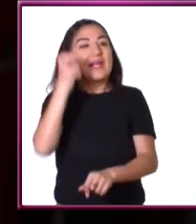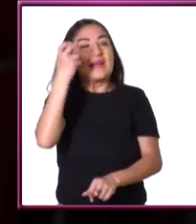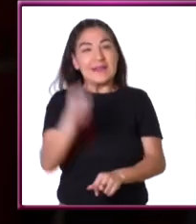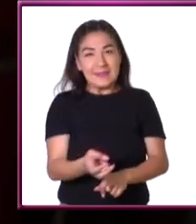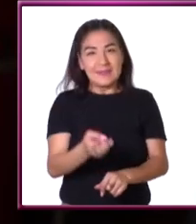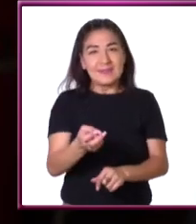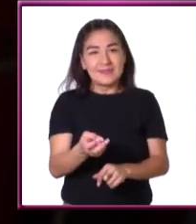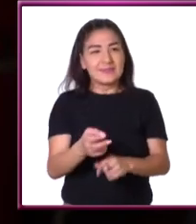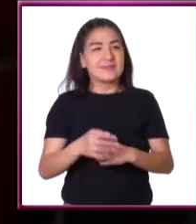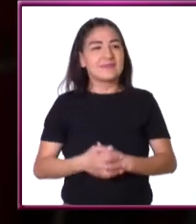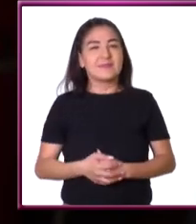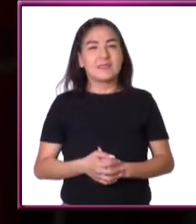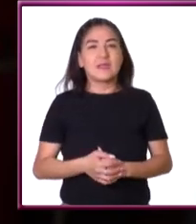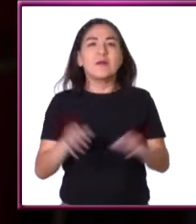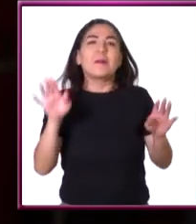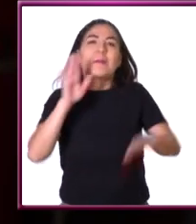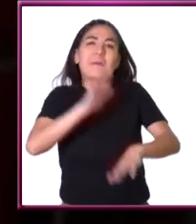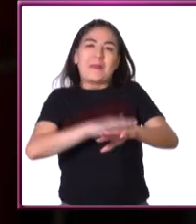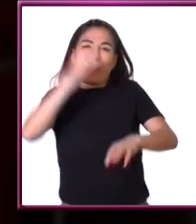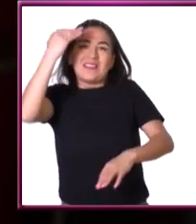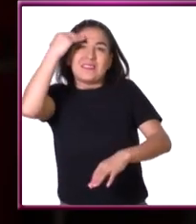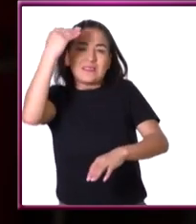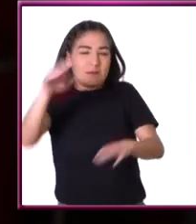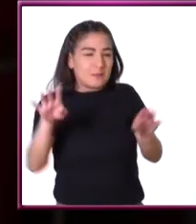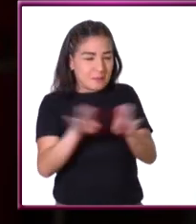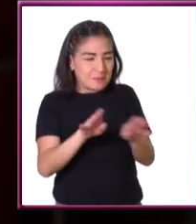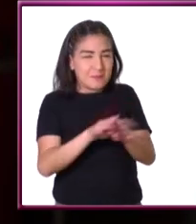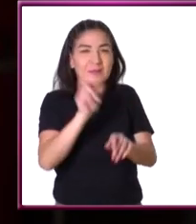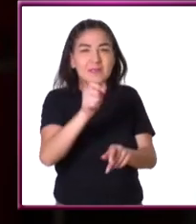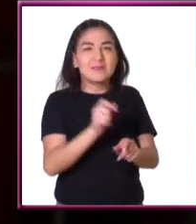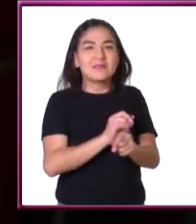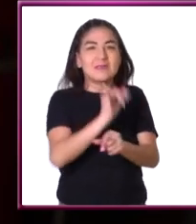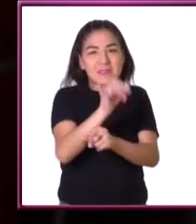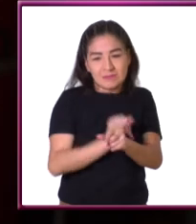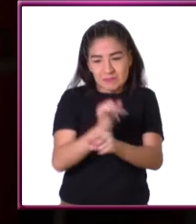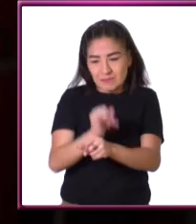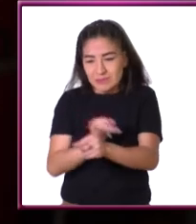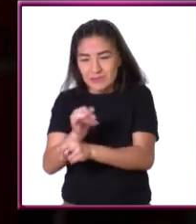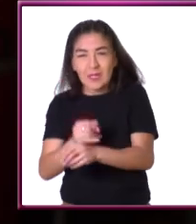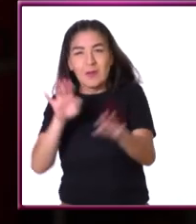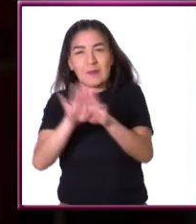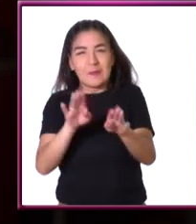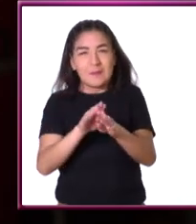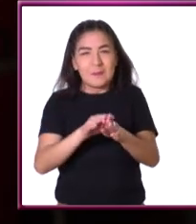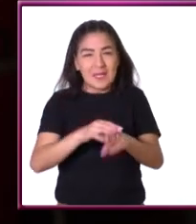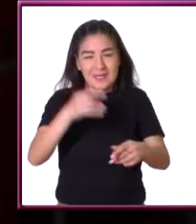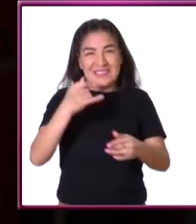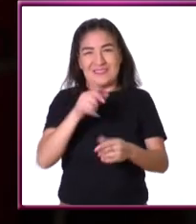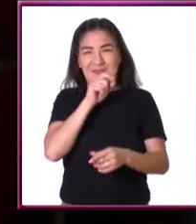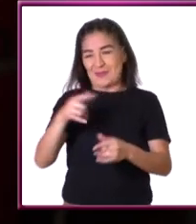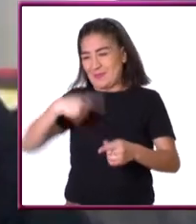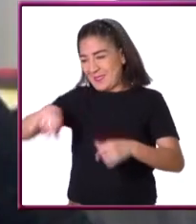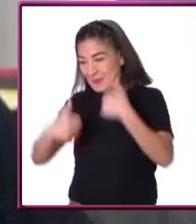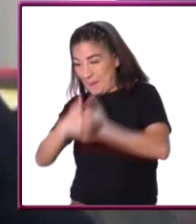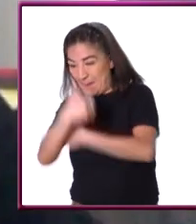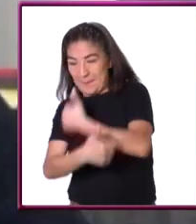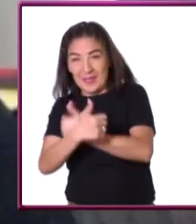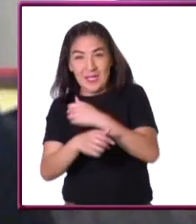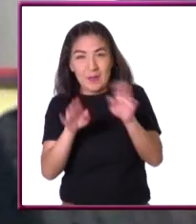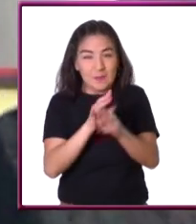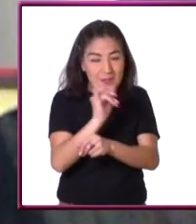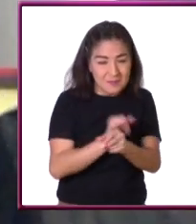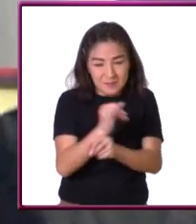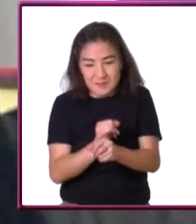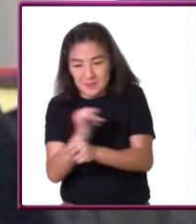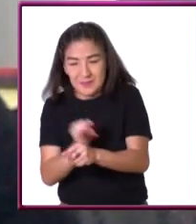ahí es cuando pues se tarda mucho el digamos el atacante encontrar ese número cuando haces tu llave